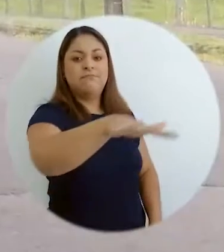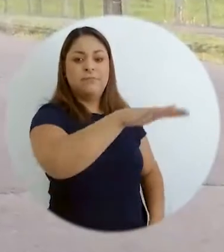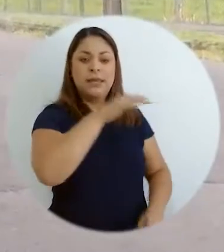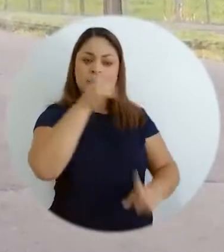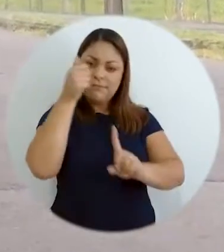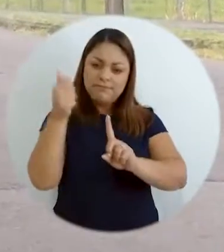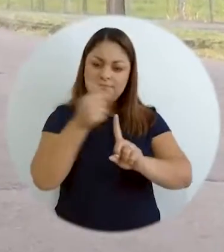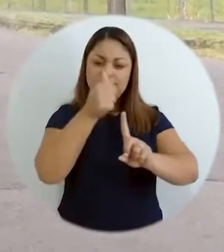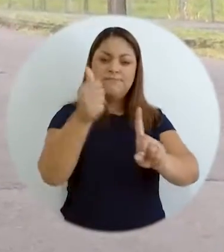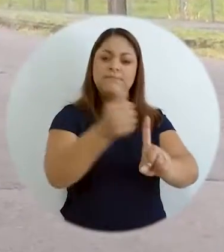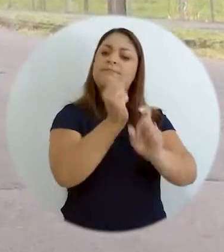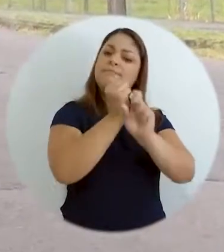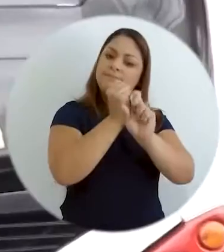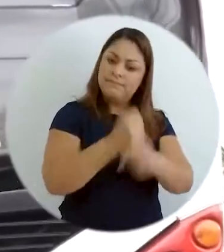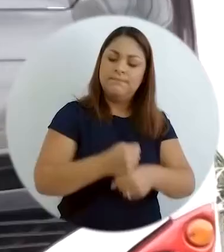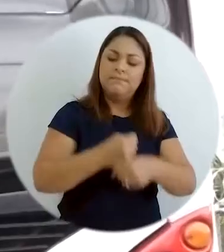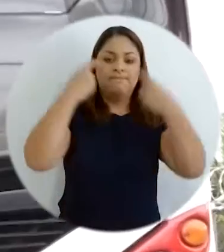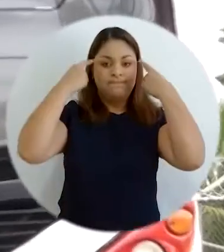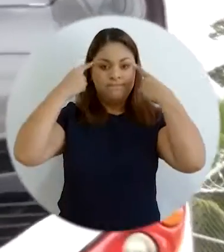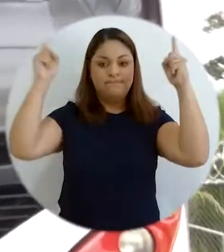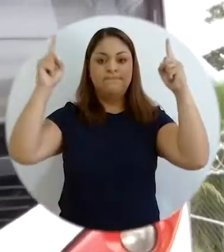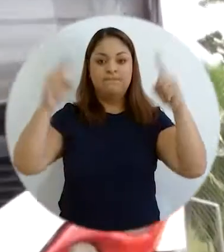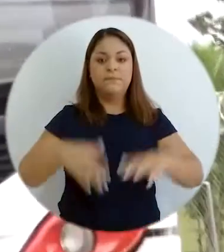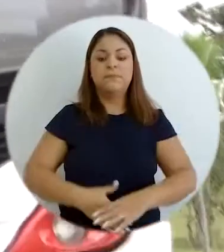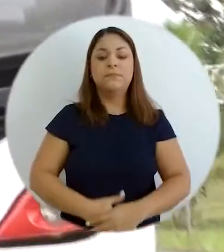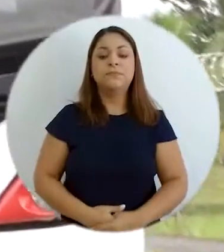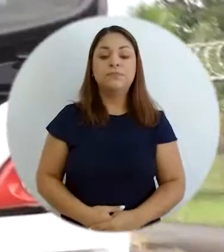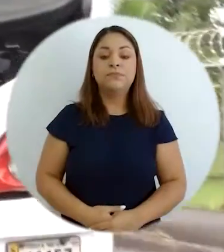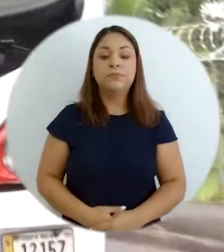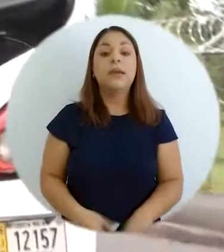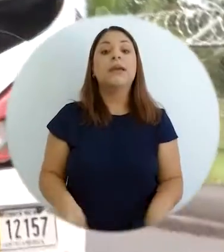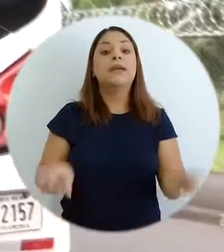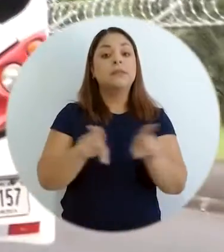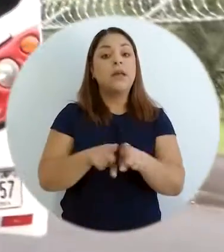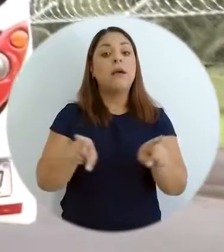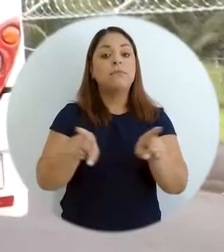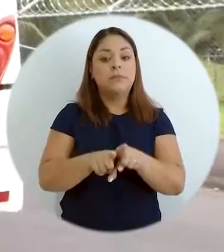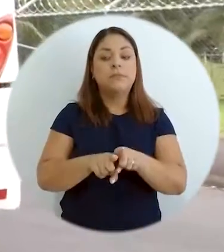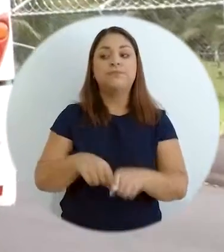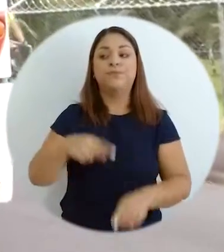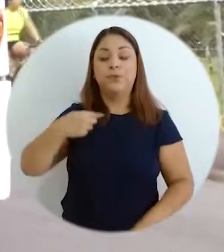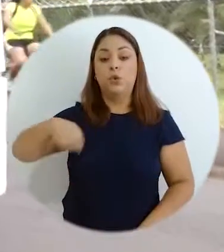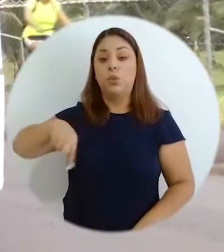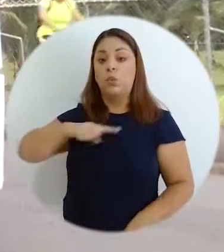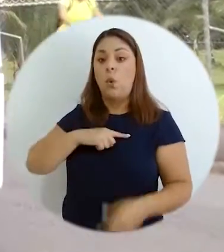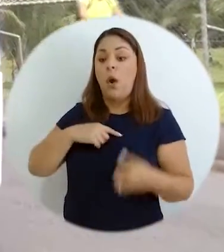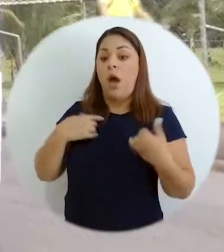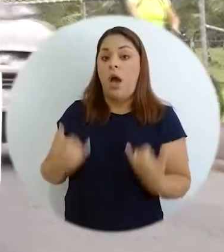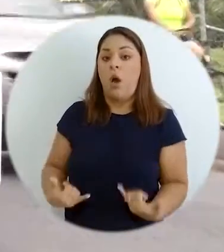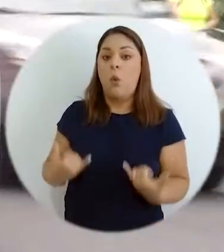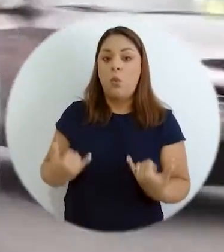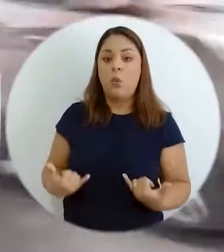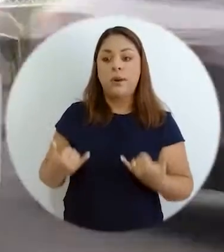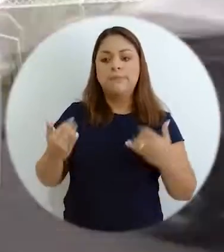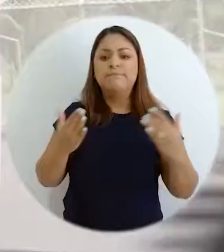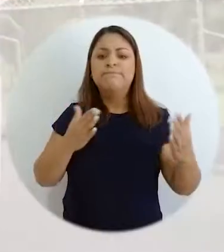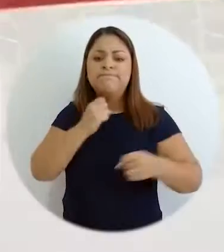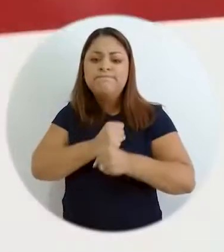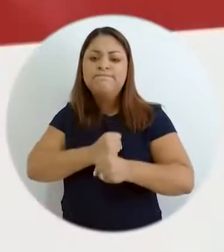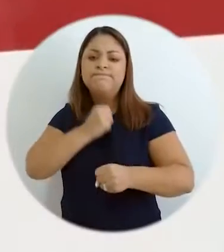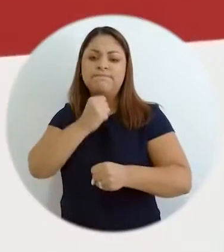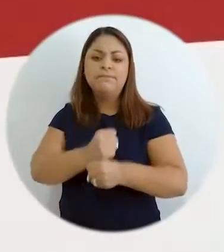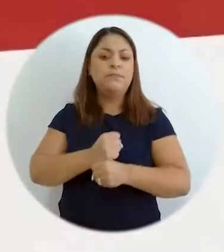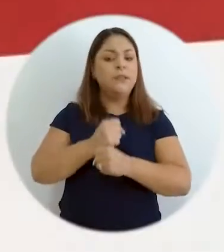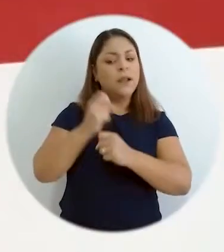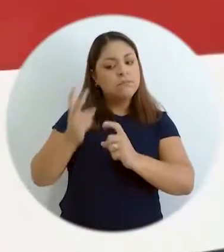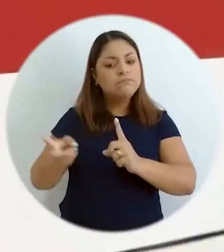y seguimiento de su ejecución regionalizado. Por otro lado, nosotros nos encontramos en este momento